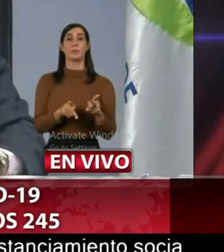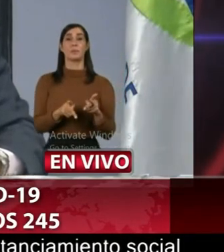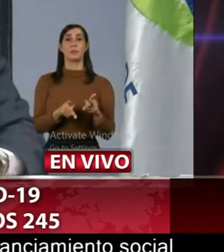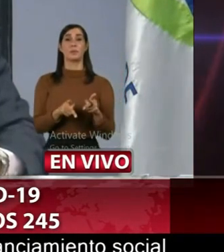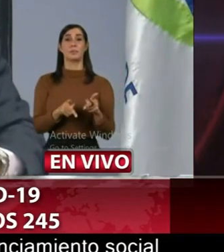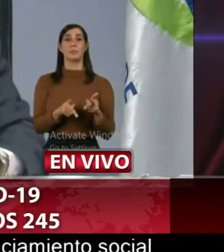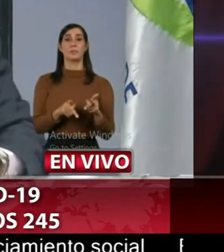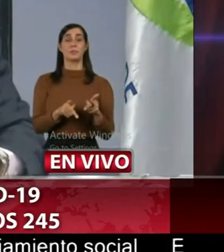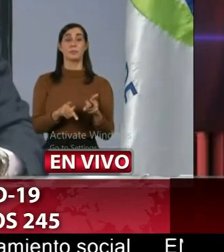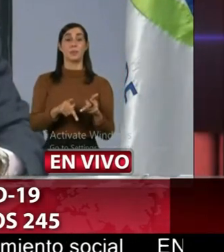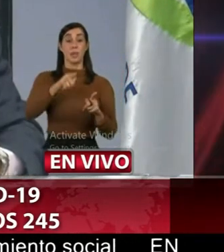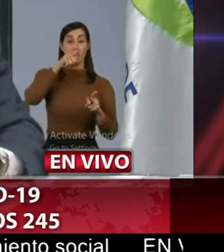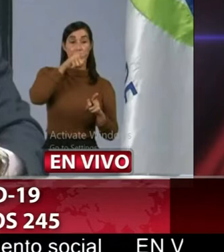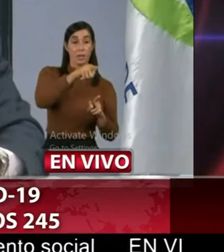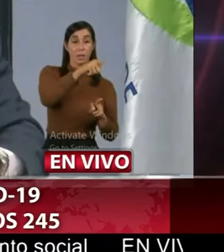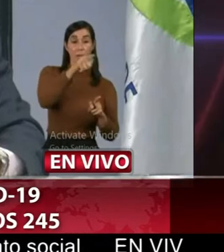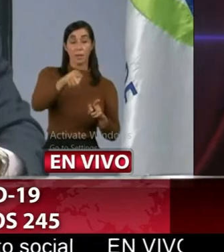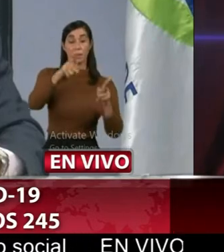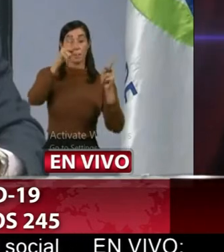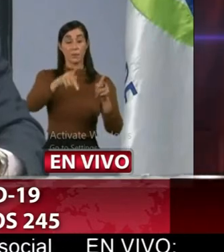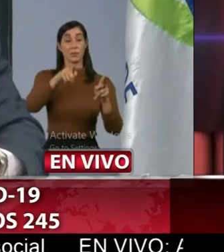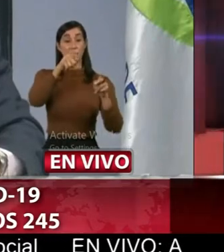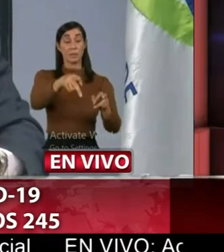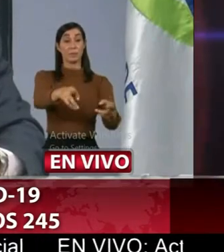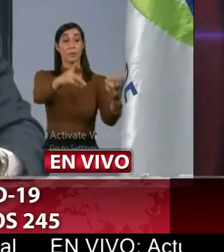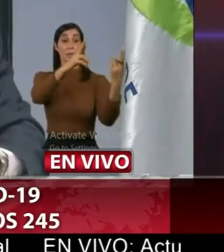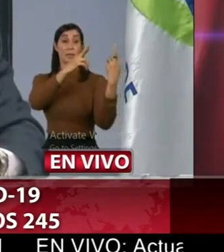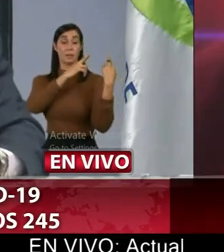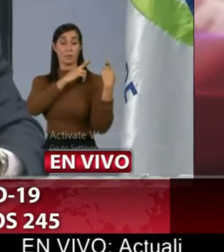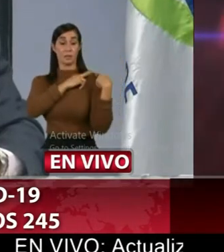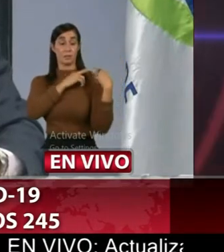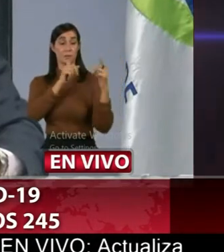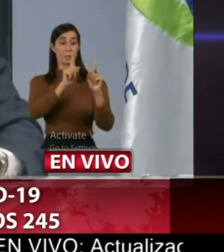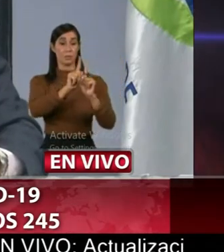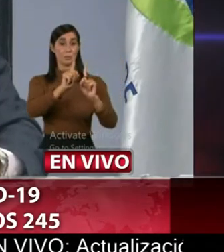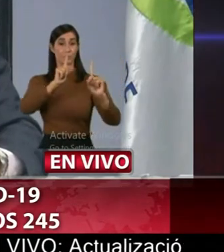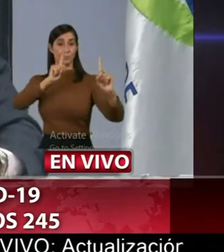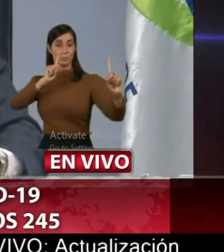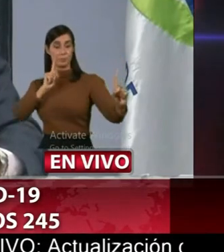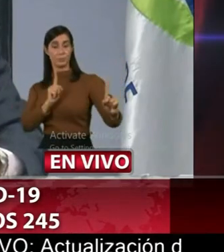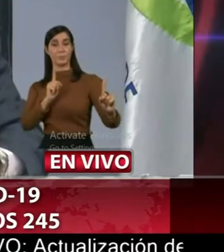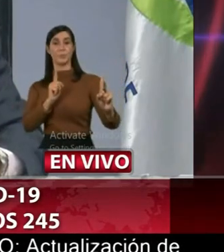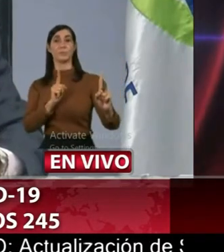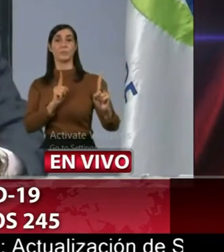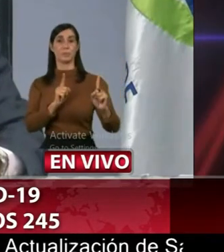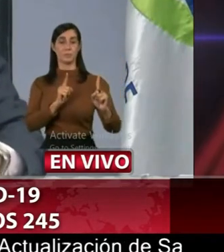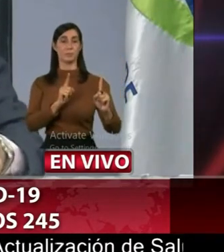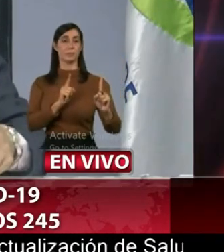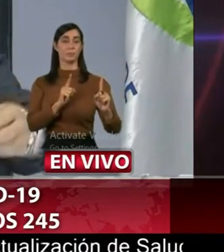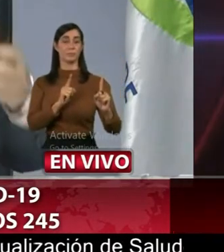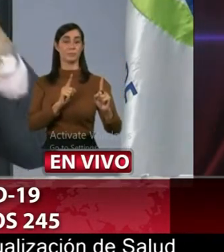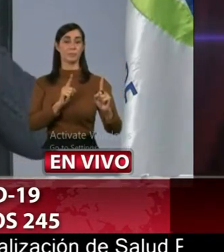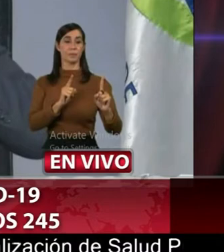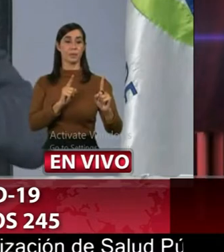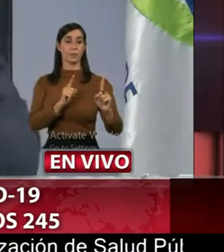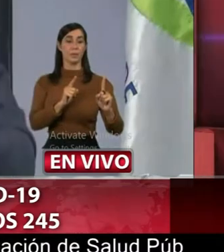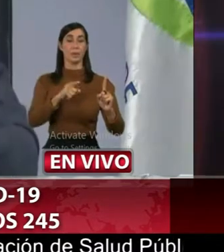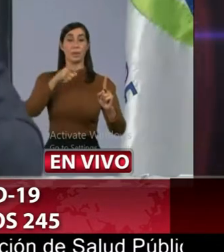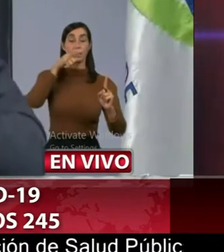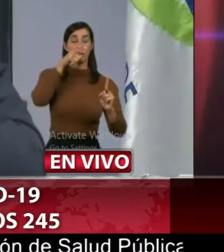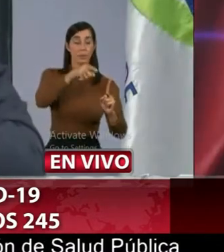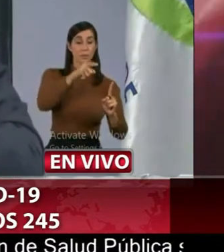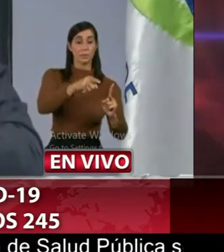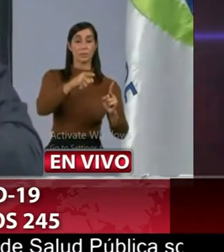ciudadanía tiene una responsabilidad en el distanciamiento social hay que defender